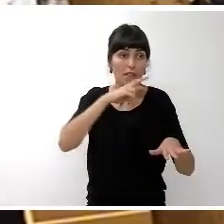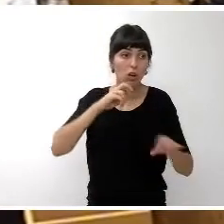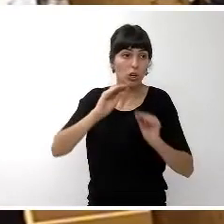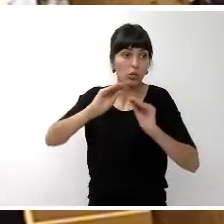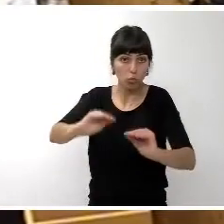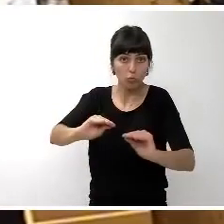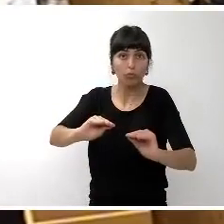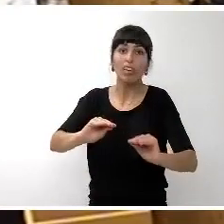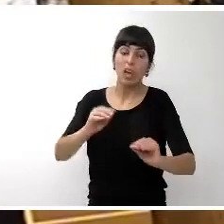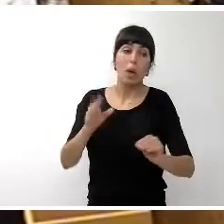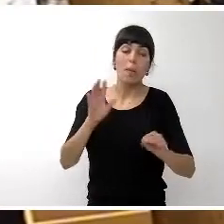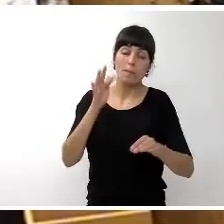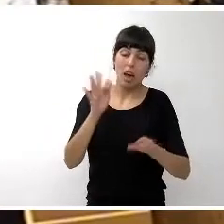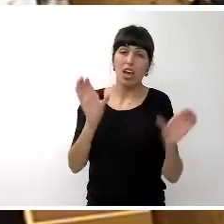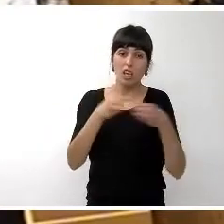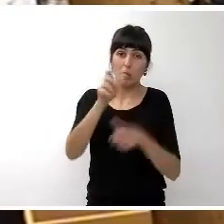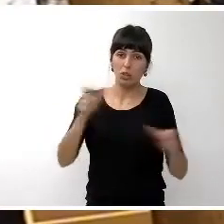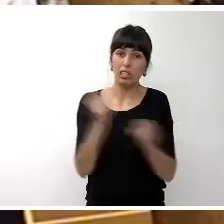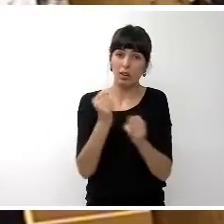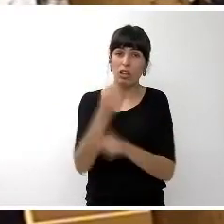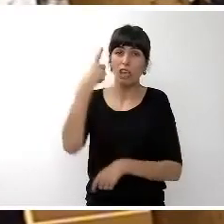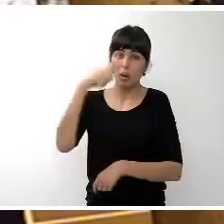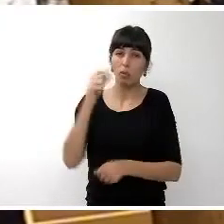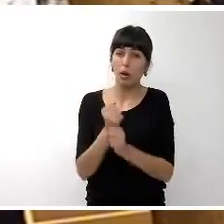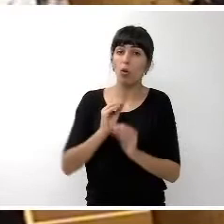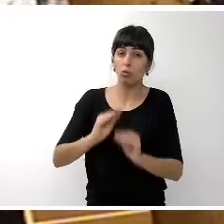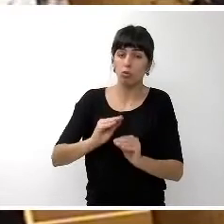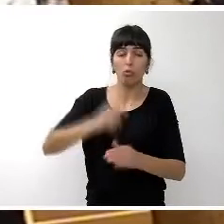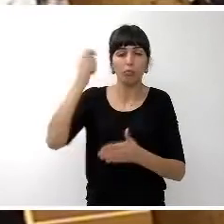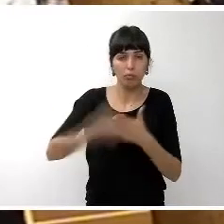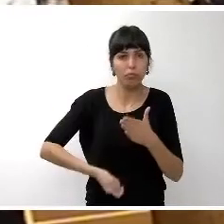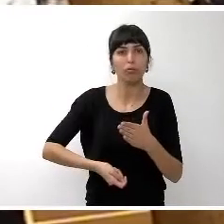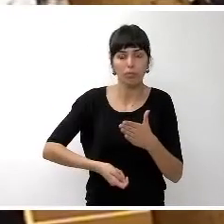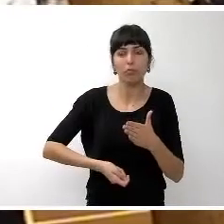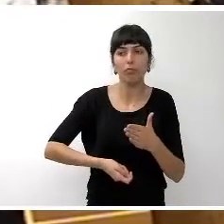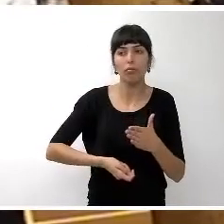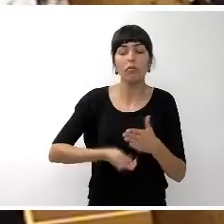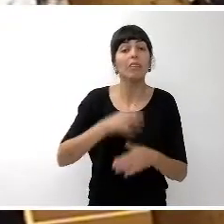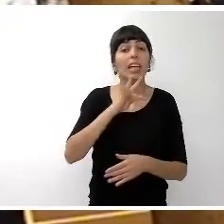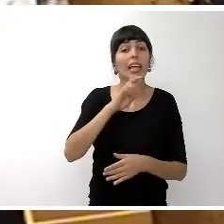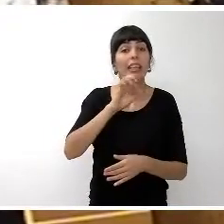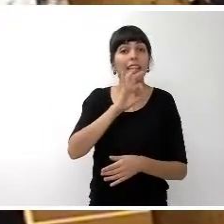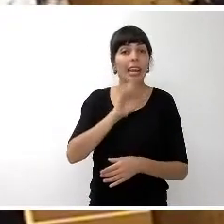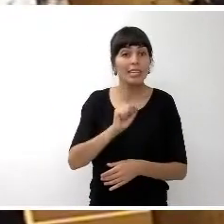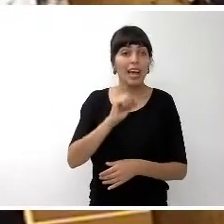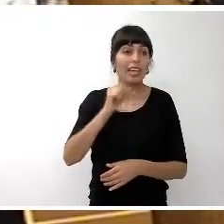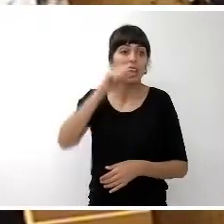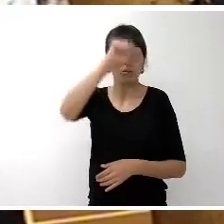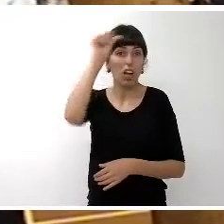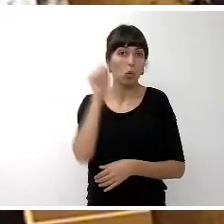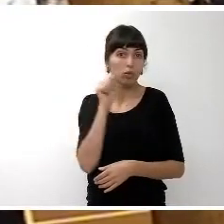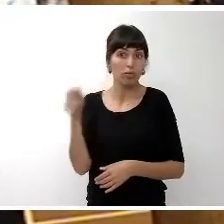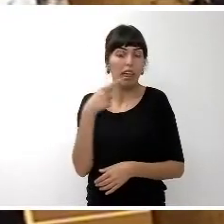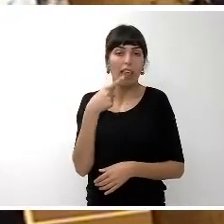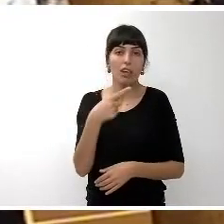lo bien que trabajan y lo duro que es trabajar en ese ámbito. Teresa de Calcuta dijo, a veces sentimos que lo